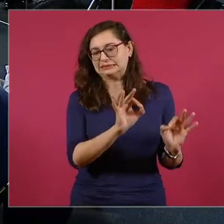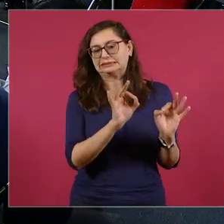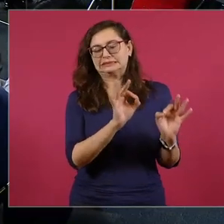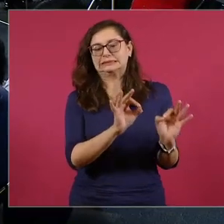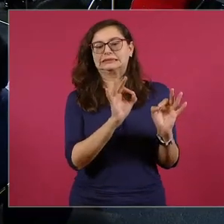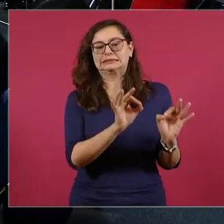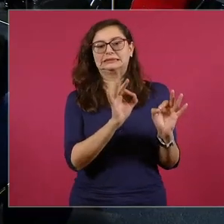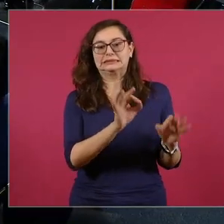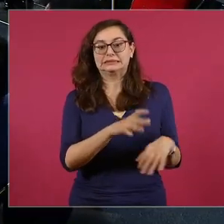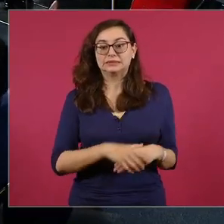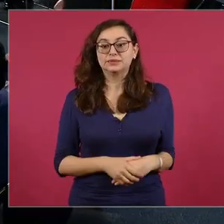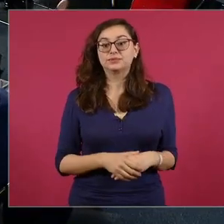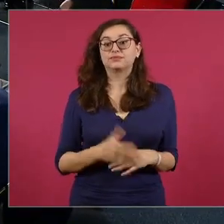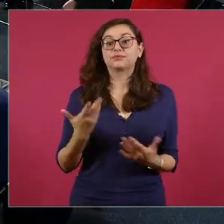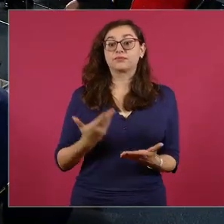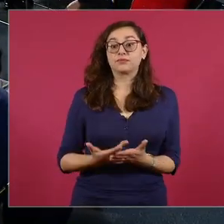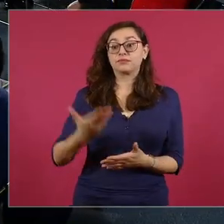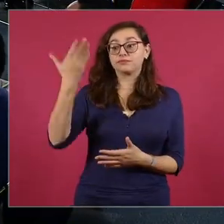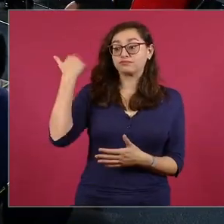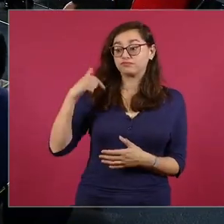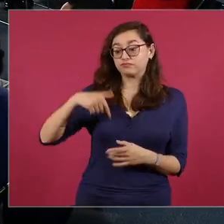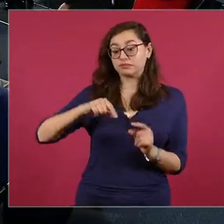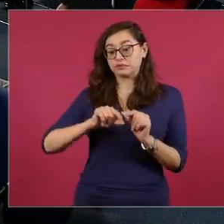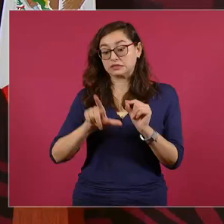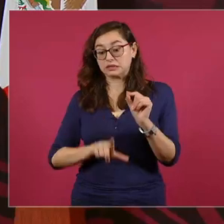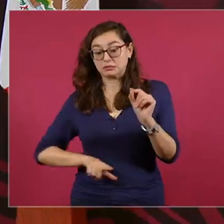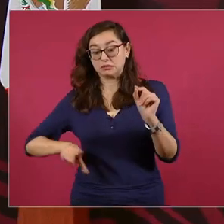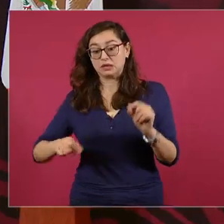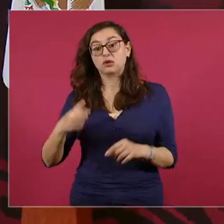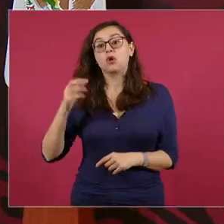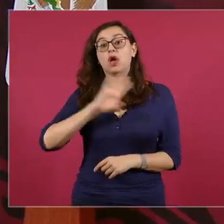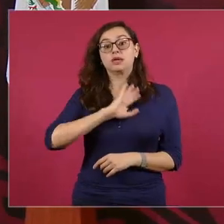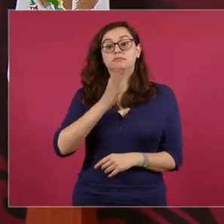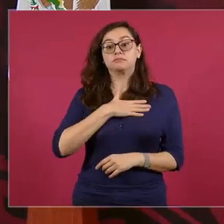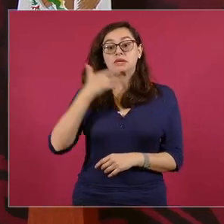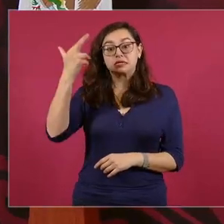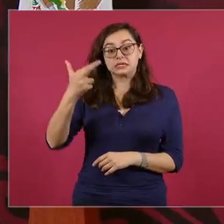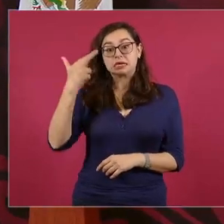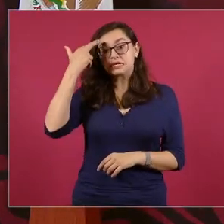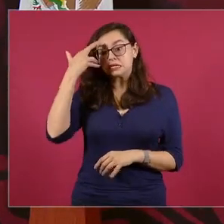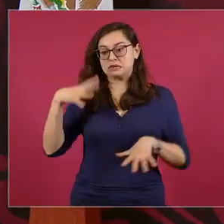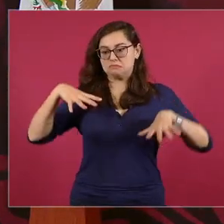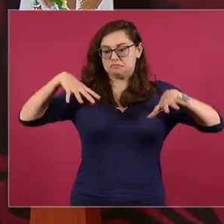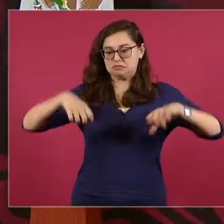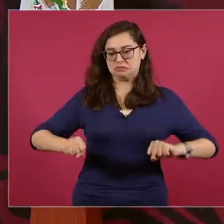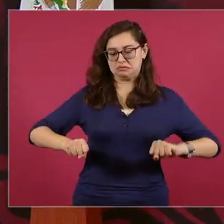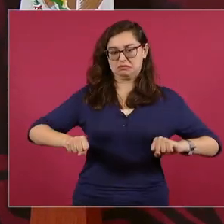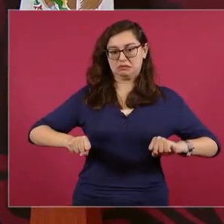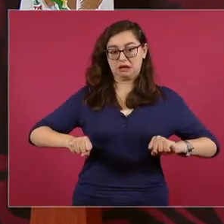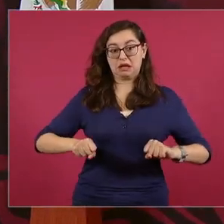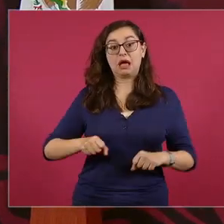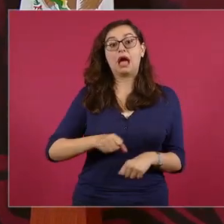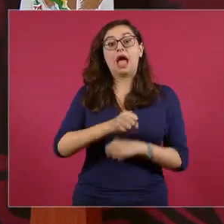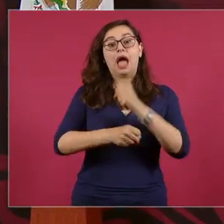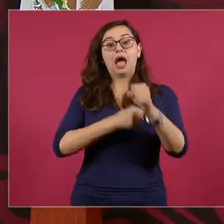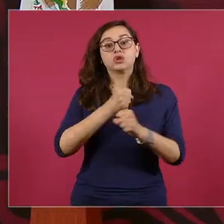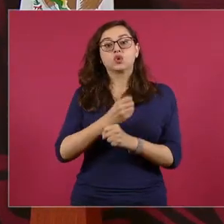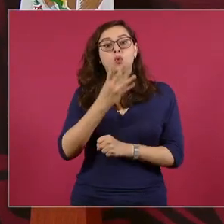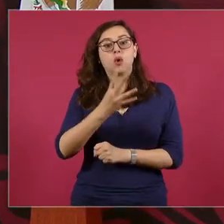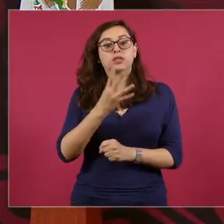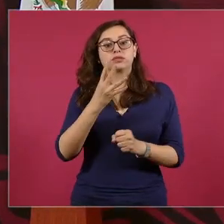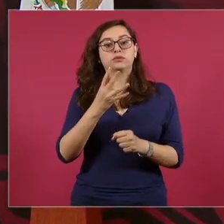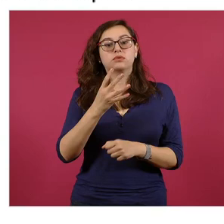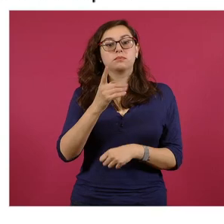después de ser una monarquía el 4 de octubre de 1824